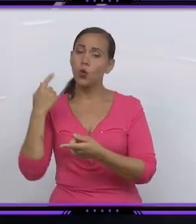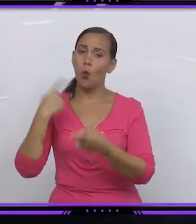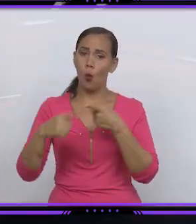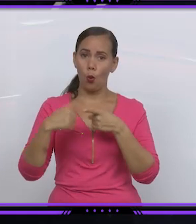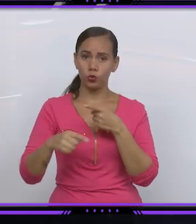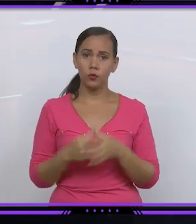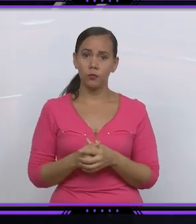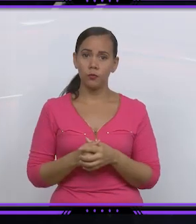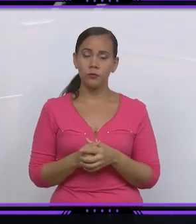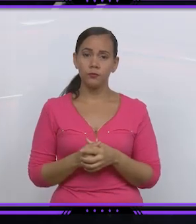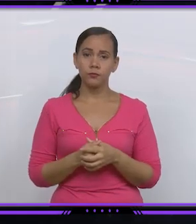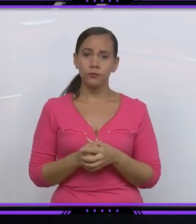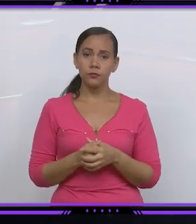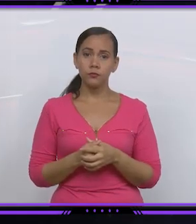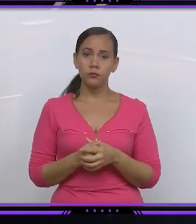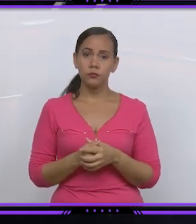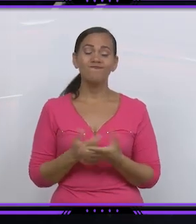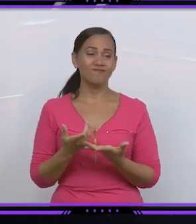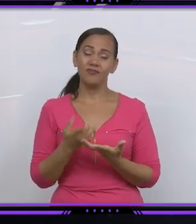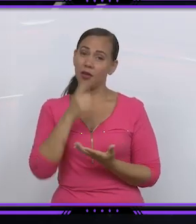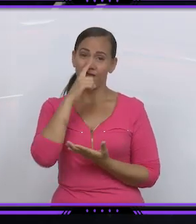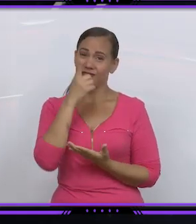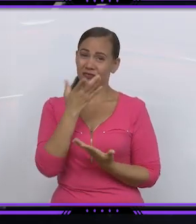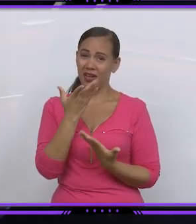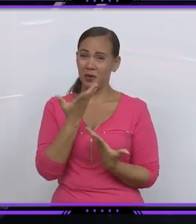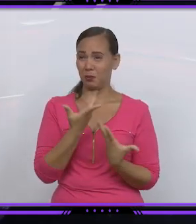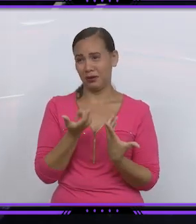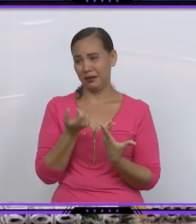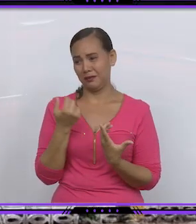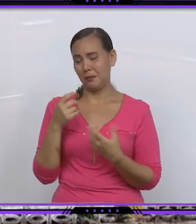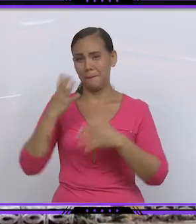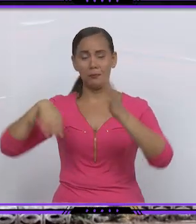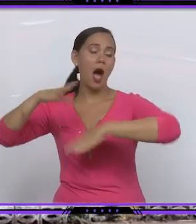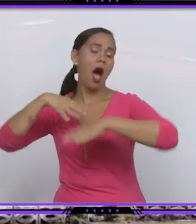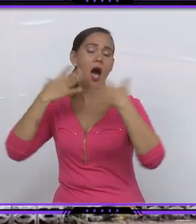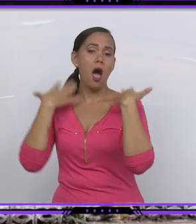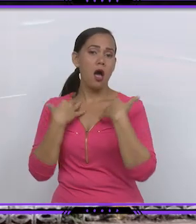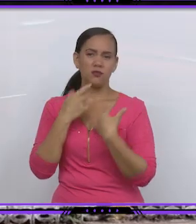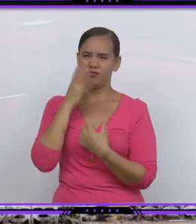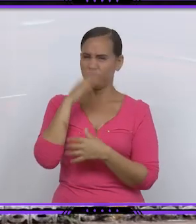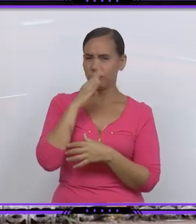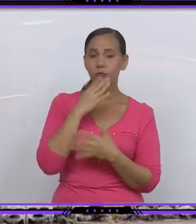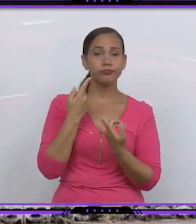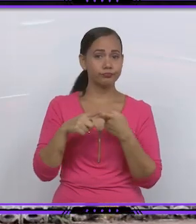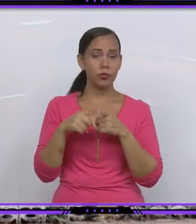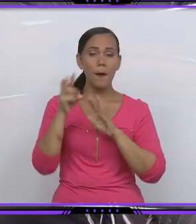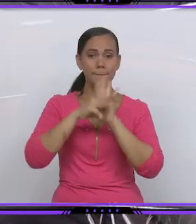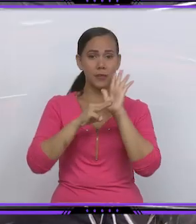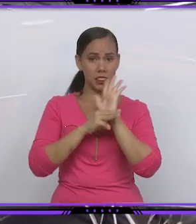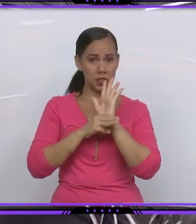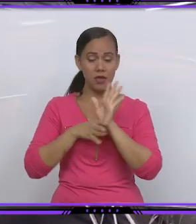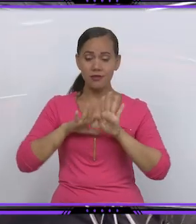para nada simplemente que afea es de mal gusto tiene mal olor y afea el entorno y eso no debe pasar. Una vez adoptadas las medidas de contención